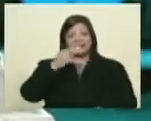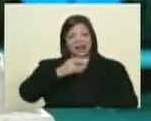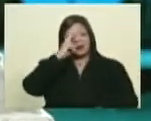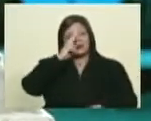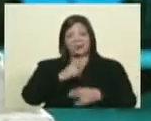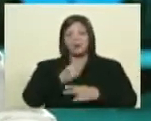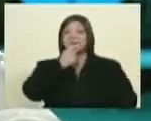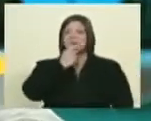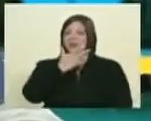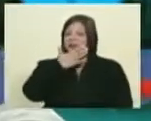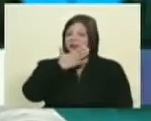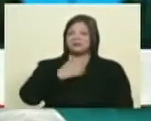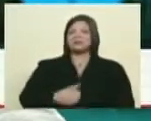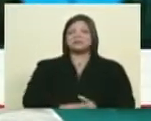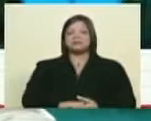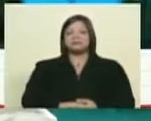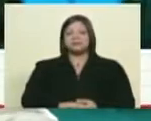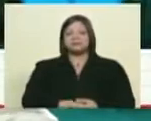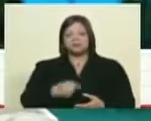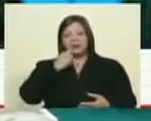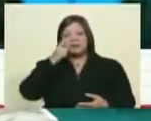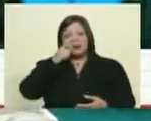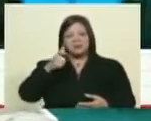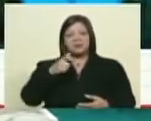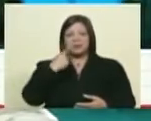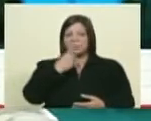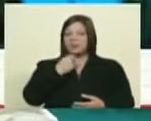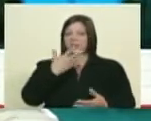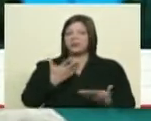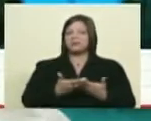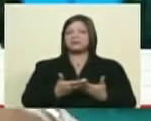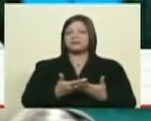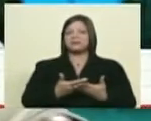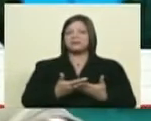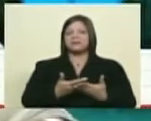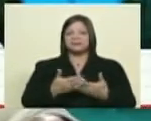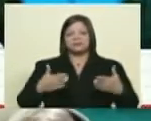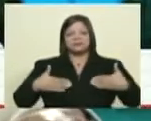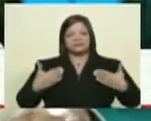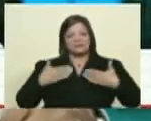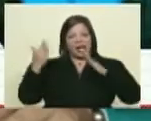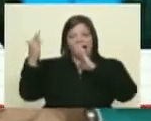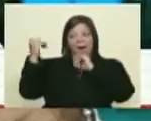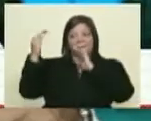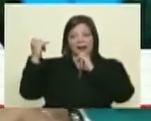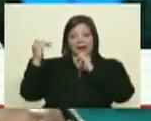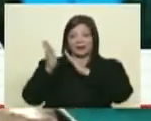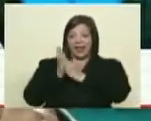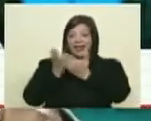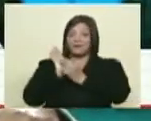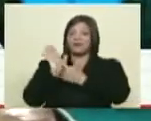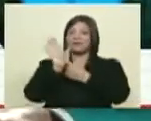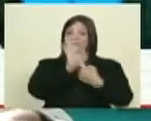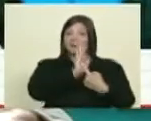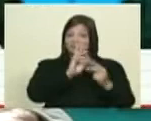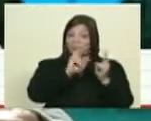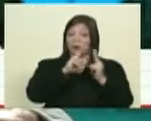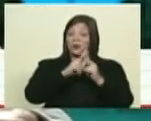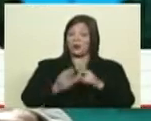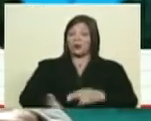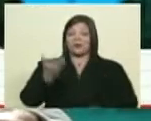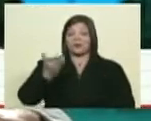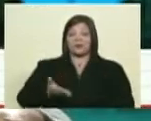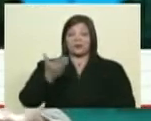bonito, que ha sido un acto realmente lleno de pueblo. Y la verdad es que con muchas esperanzas de que este libro se conozca acá, porque creo que es fundamental